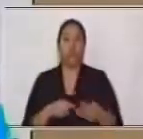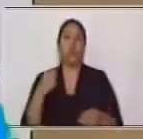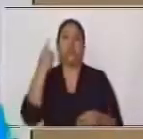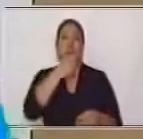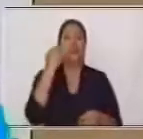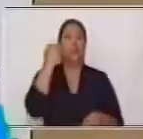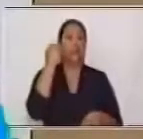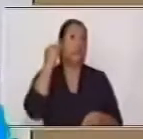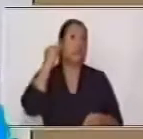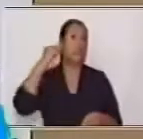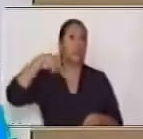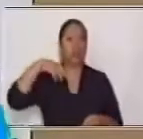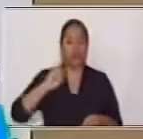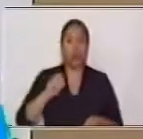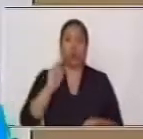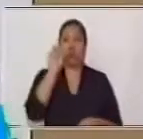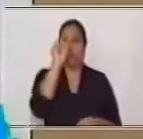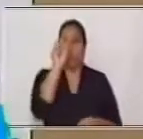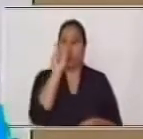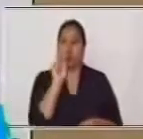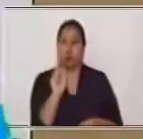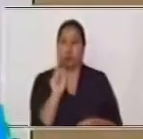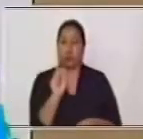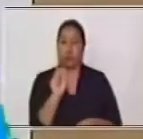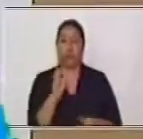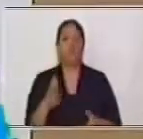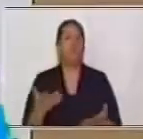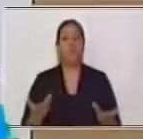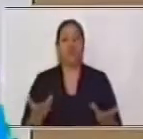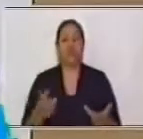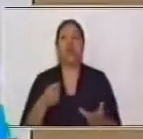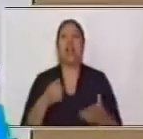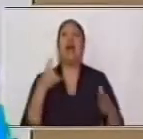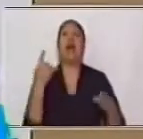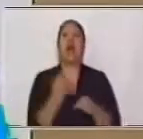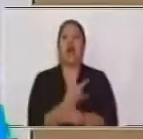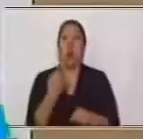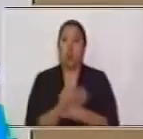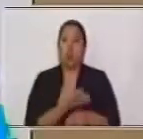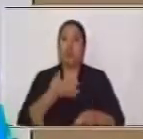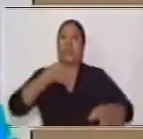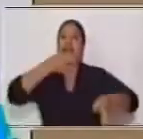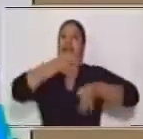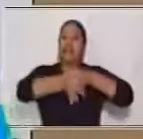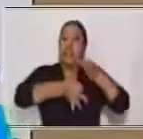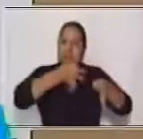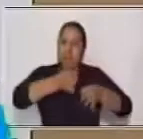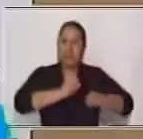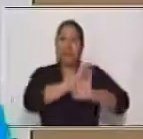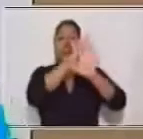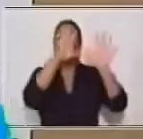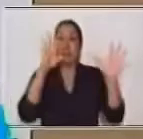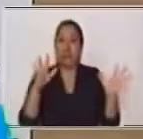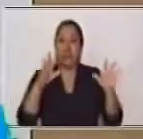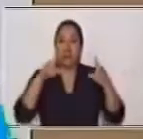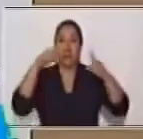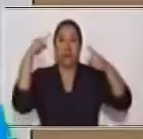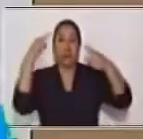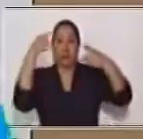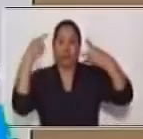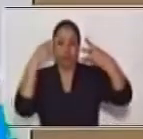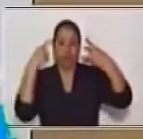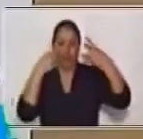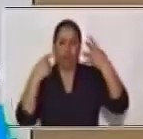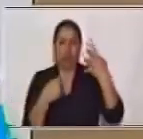los dos puntos. Los dos puntos se usan para hacer aclaraciones, explicaciones, enumeraciones de algún